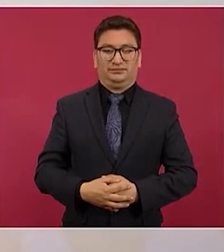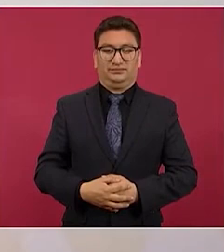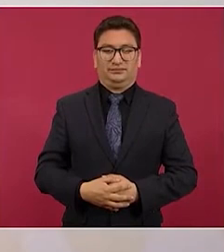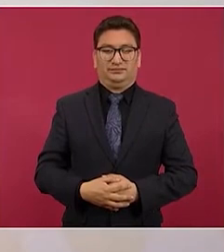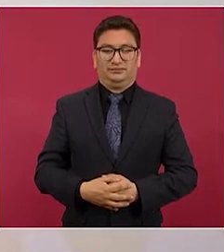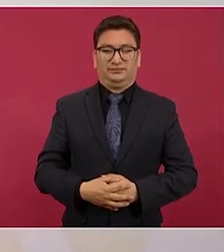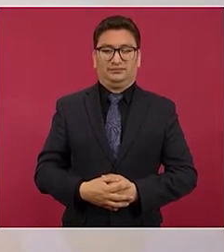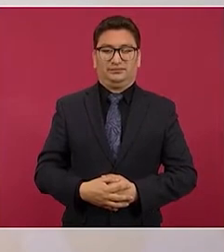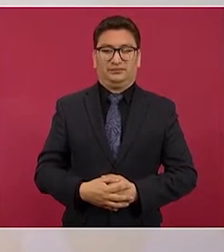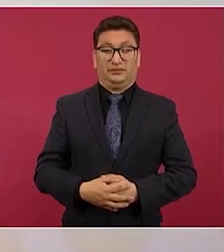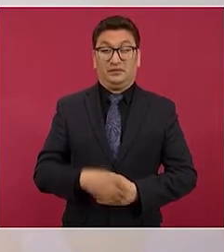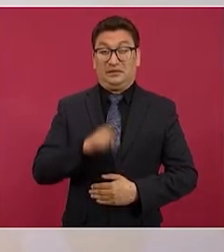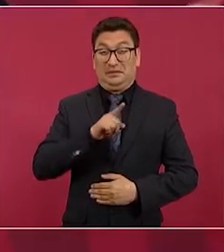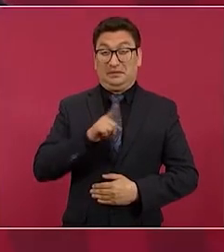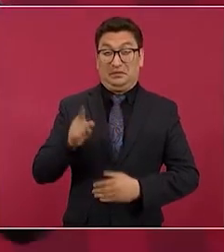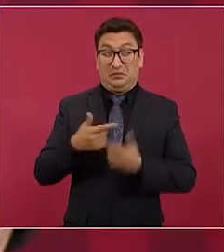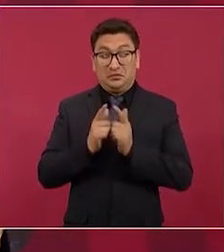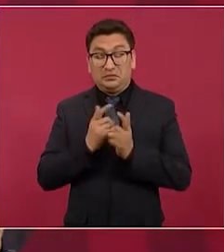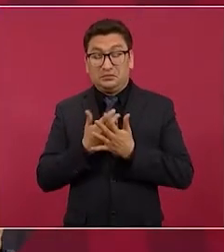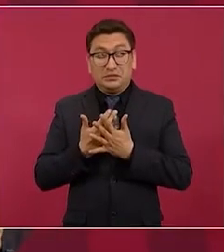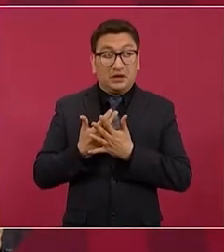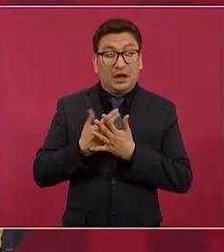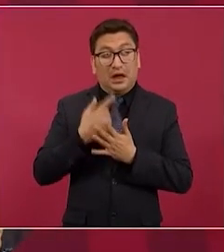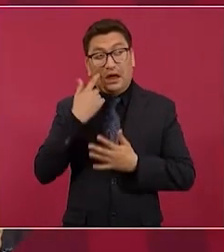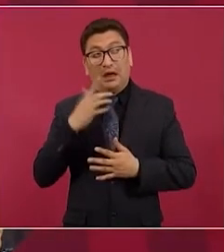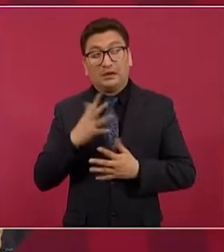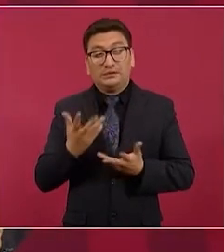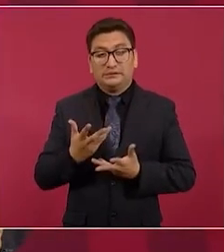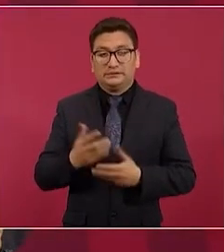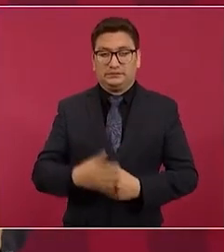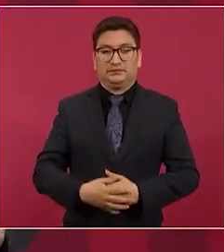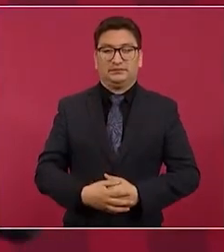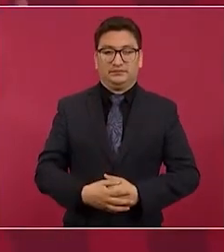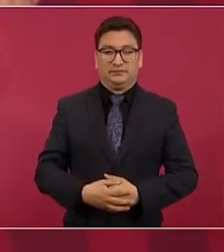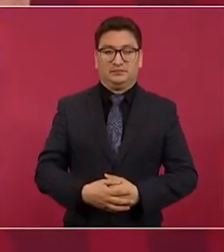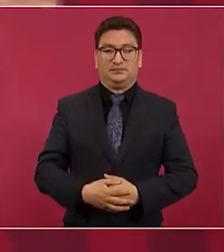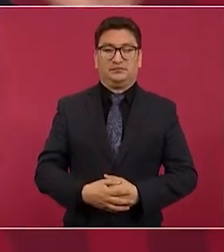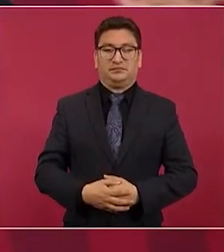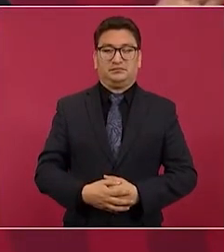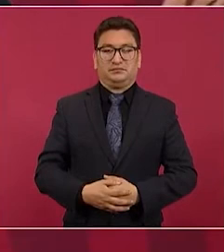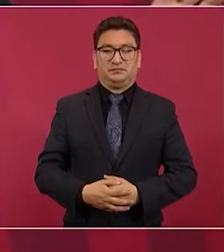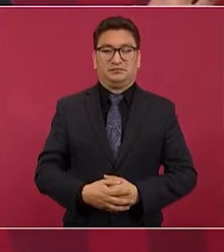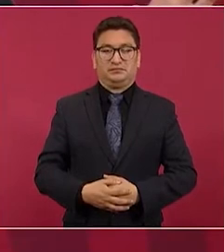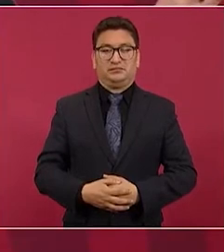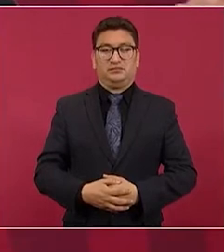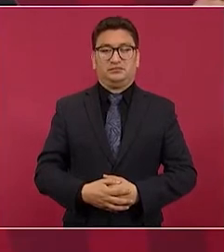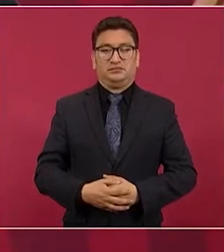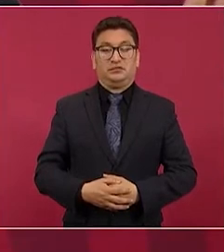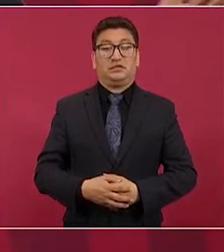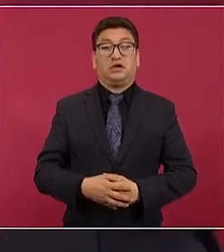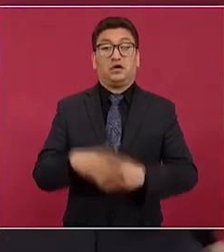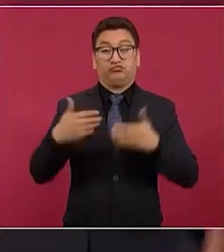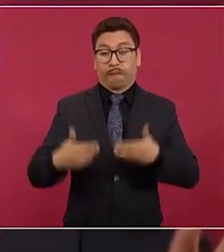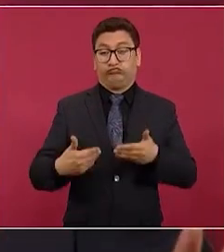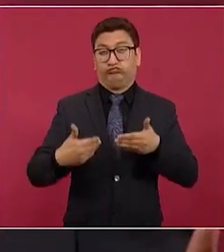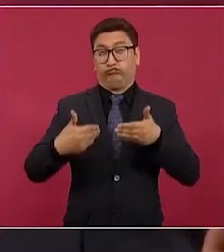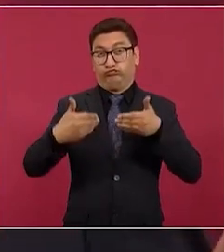y estaban esperando eso. No les gustó que se pusiera la valla,